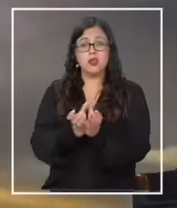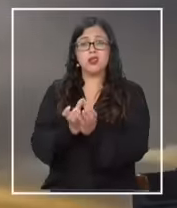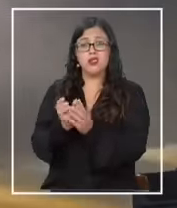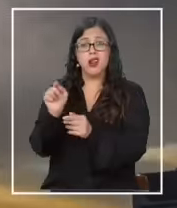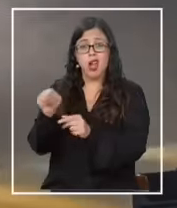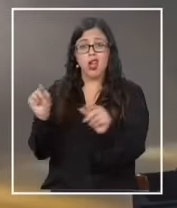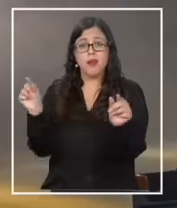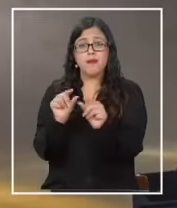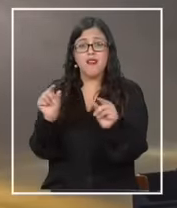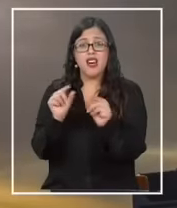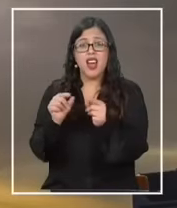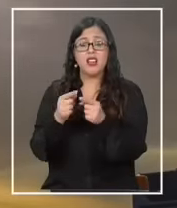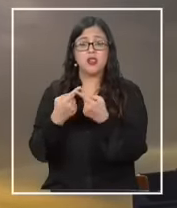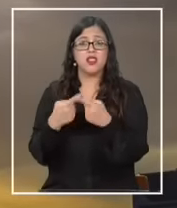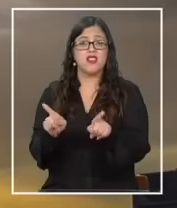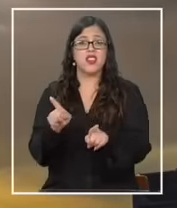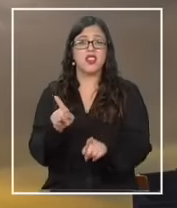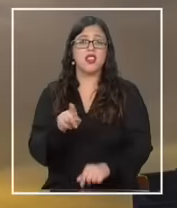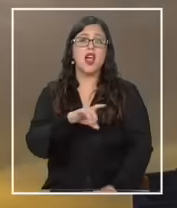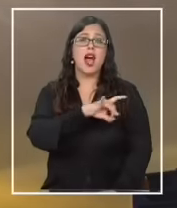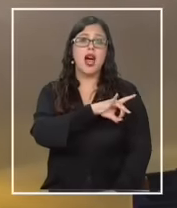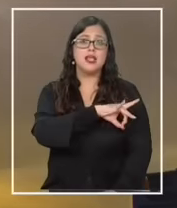baratas que la capital chilena